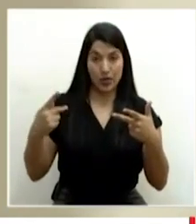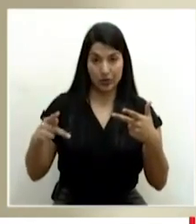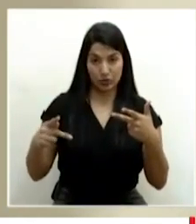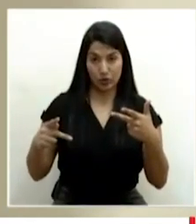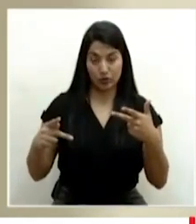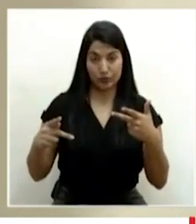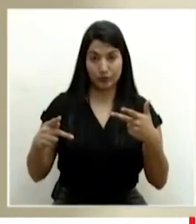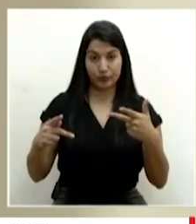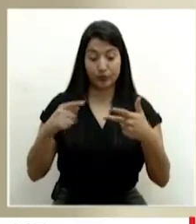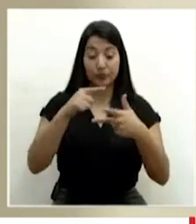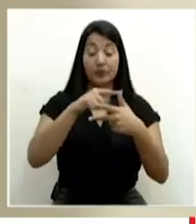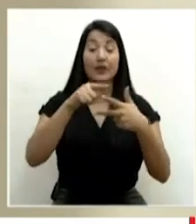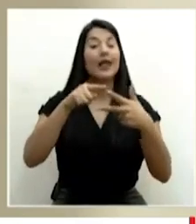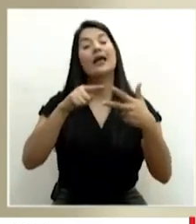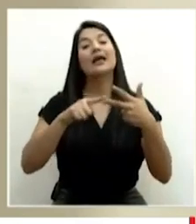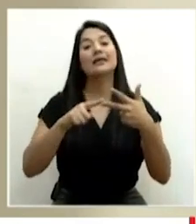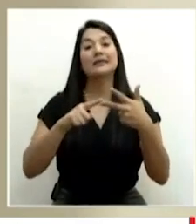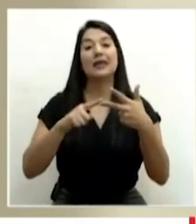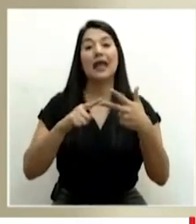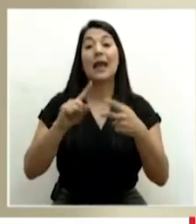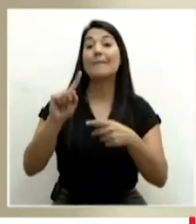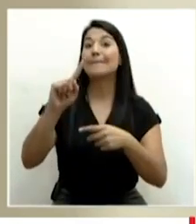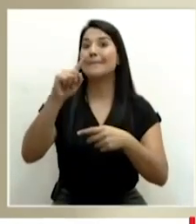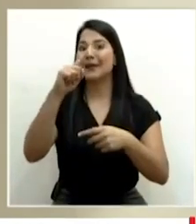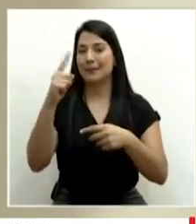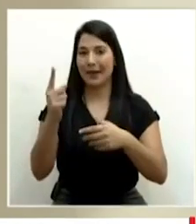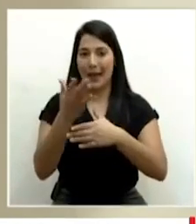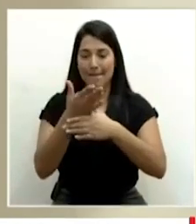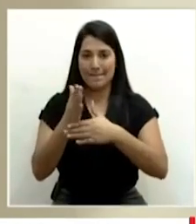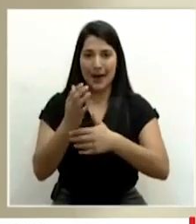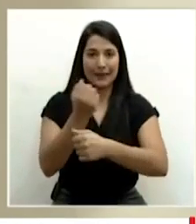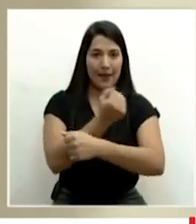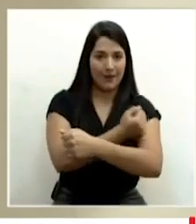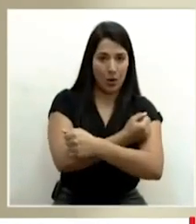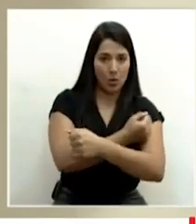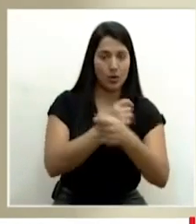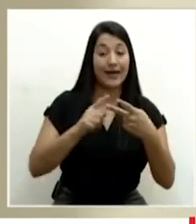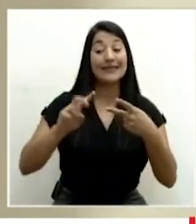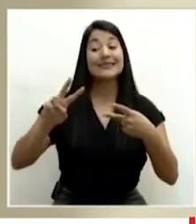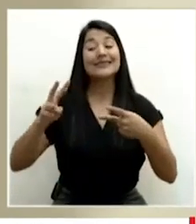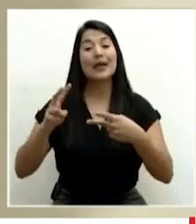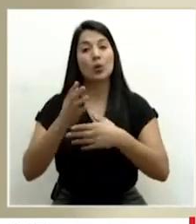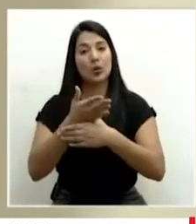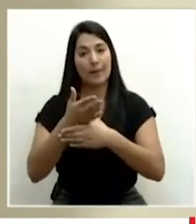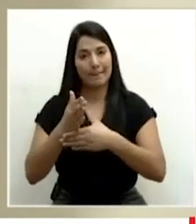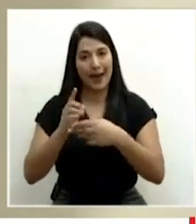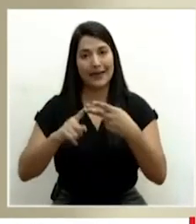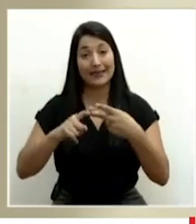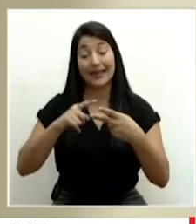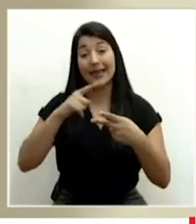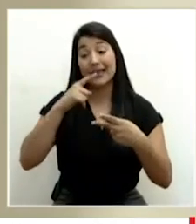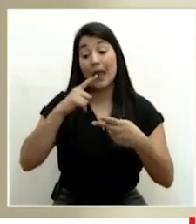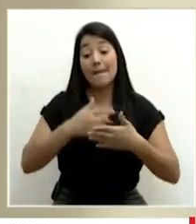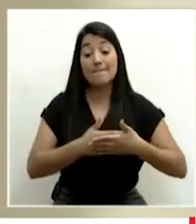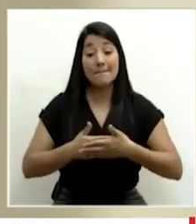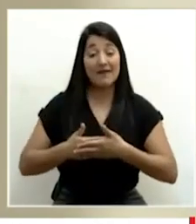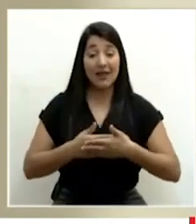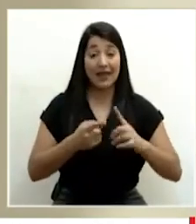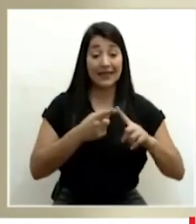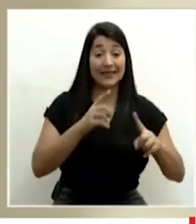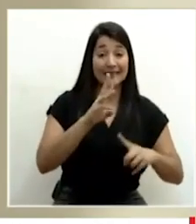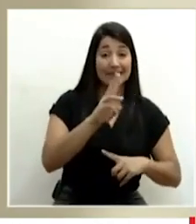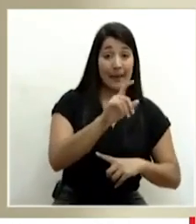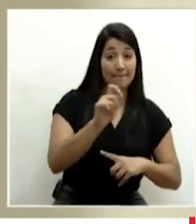son, digamos, la primera ola de vacunaciones y la segunda fue esta campaña de los niños más jóvenes de seis